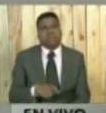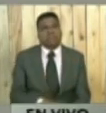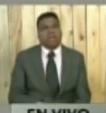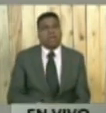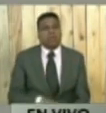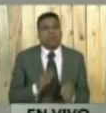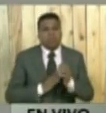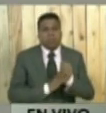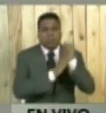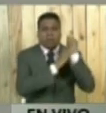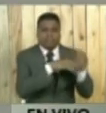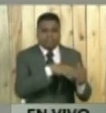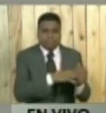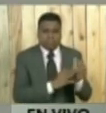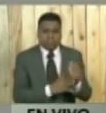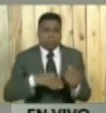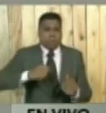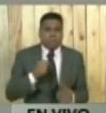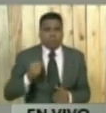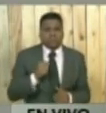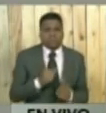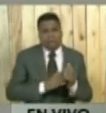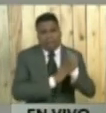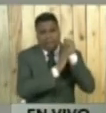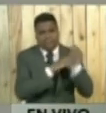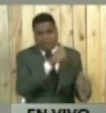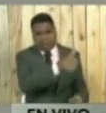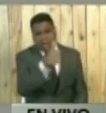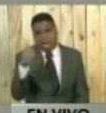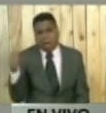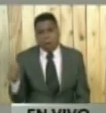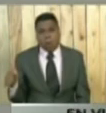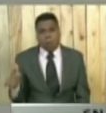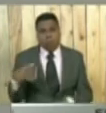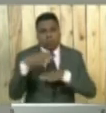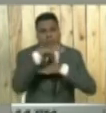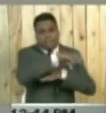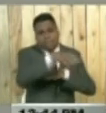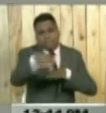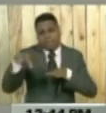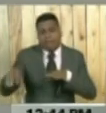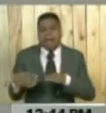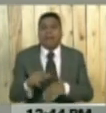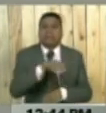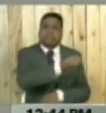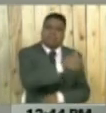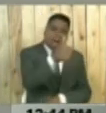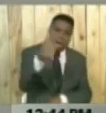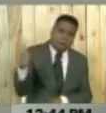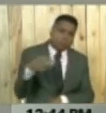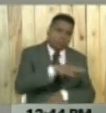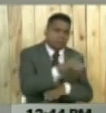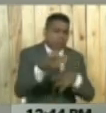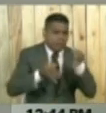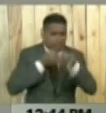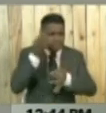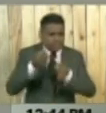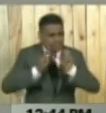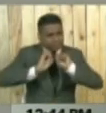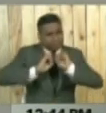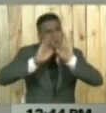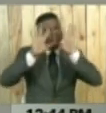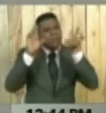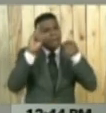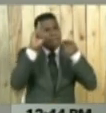de cada una de las regiones que han sido comandantes de las diferentes operaciones en cada estado van a explicar de manera detenida